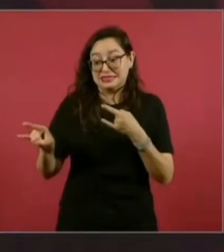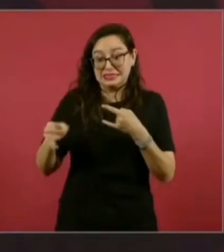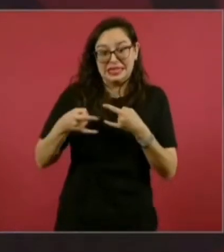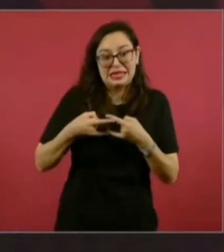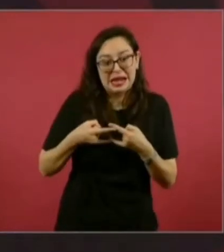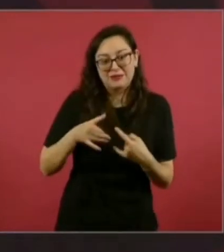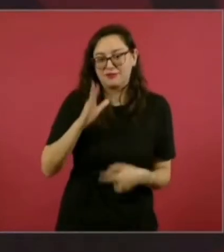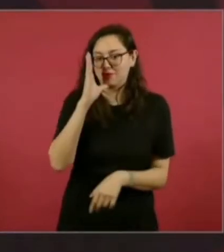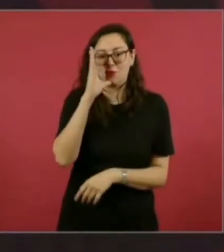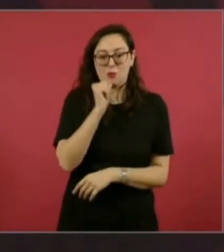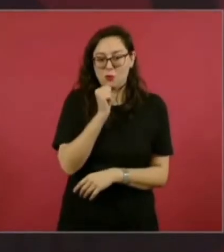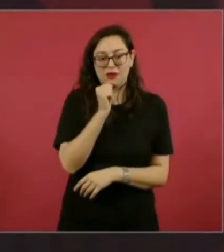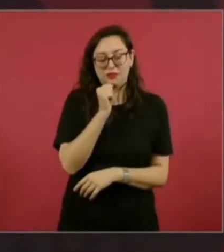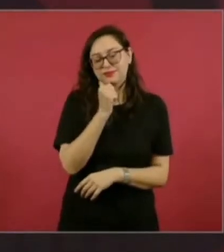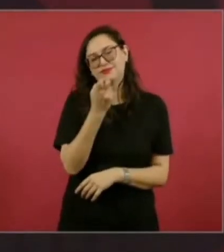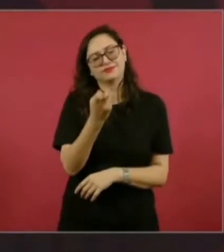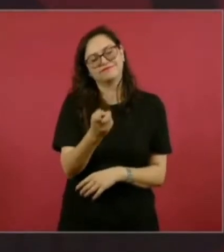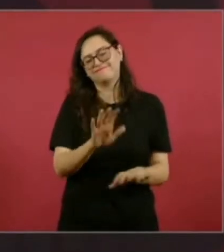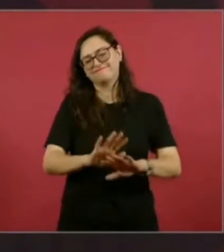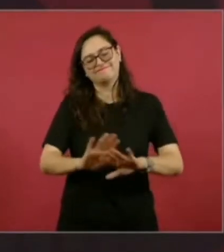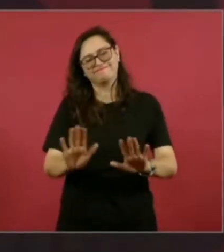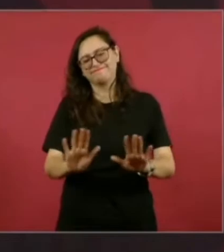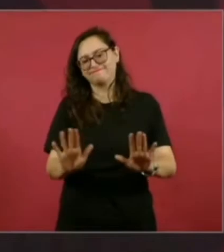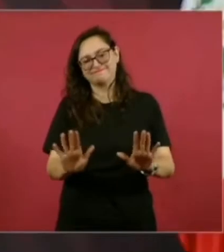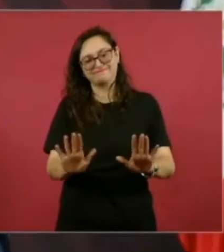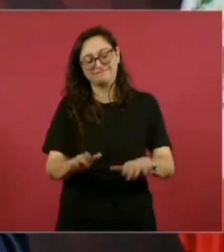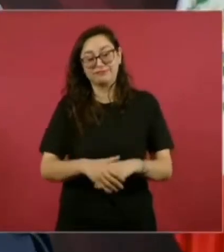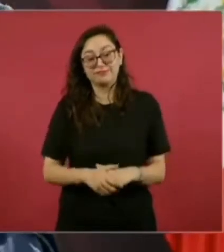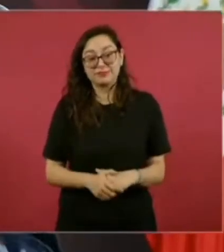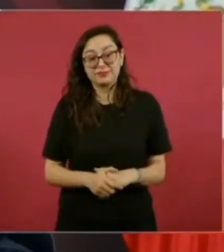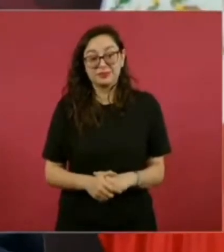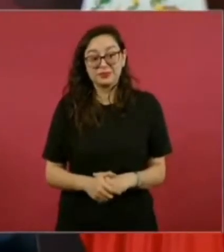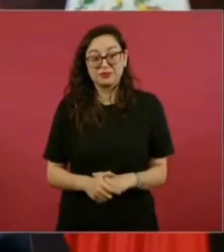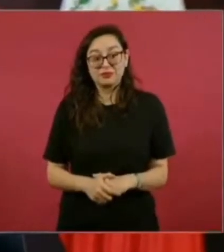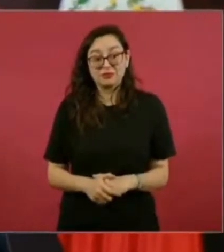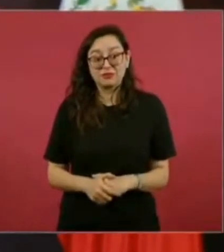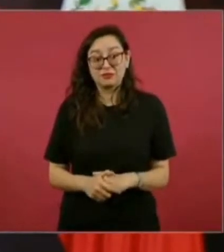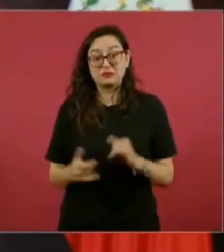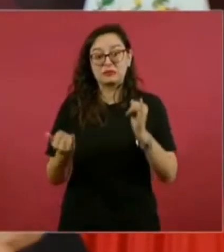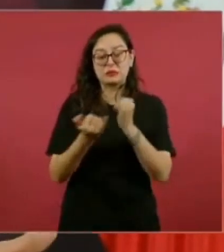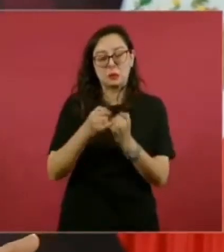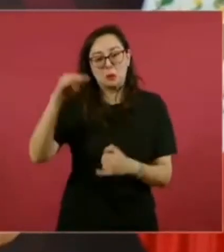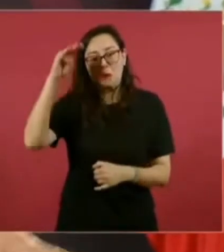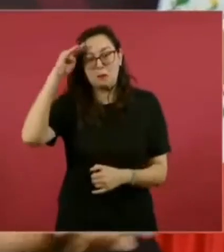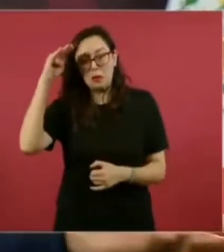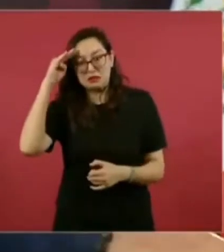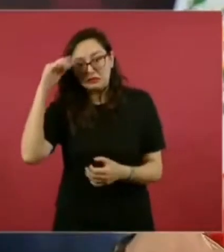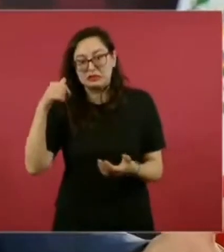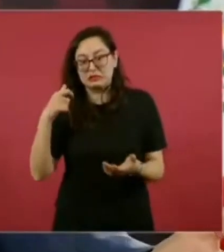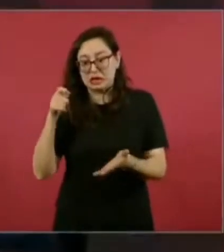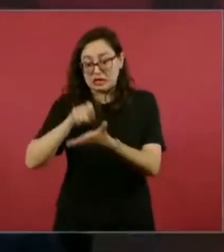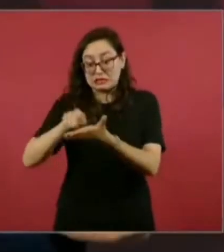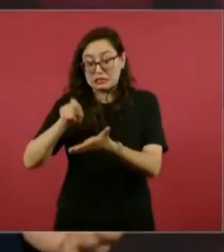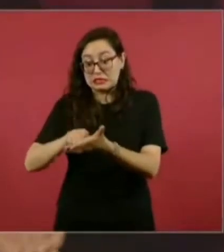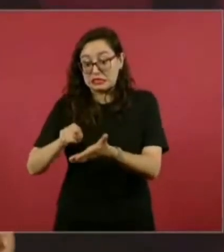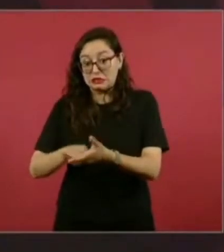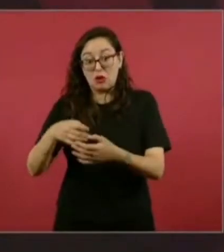Lo mismo pensando que me pueden entregar un escrito, pues yo ya no